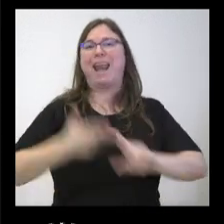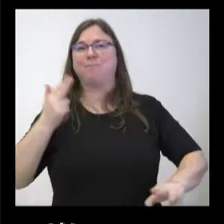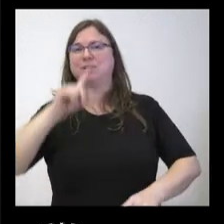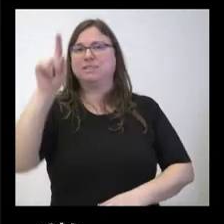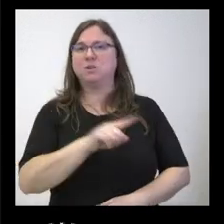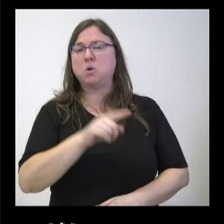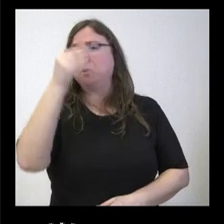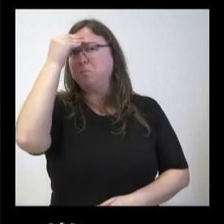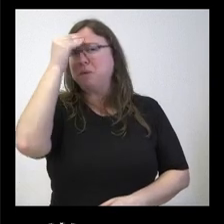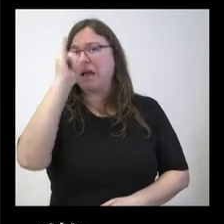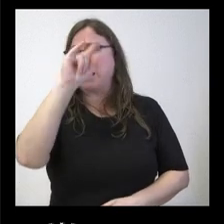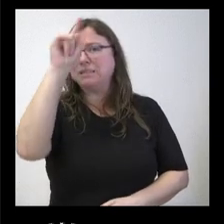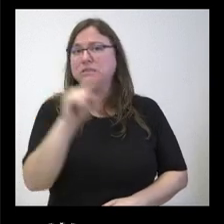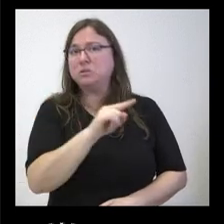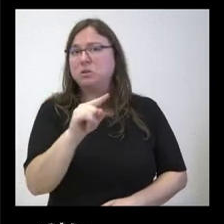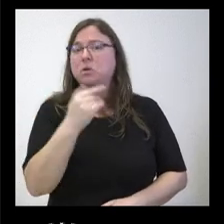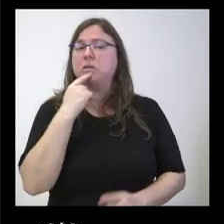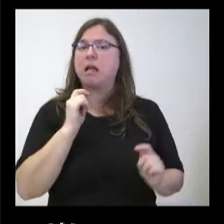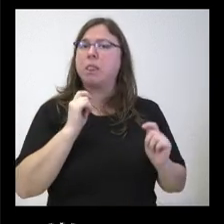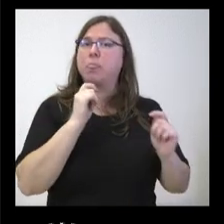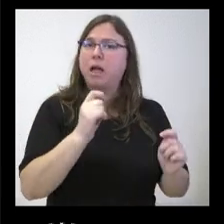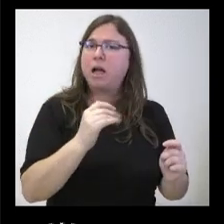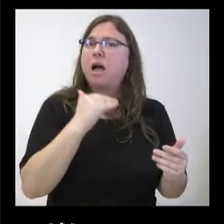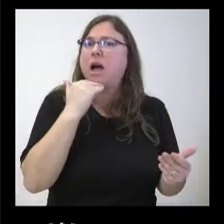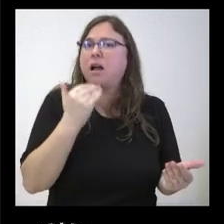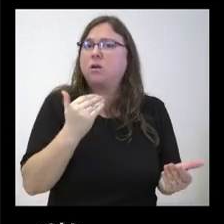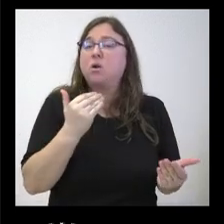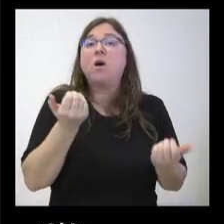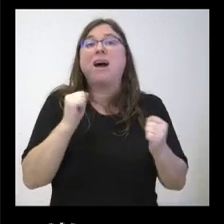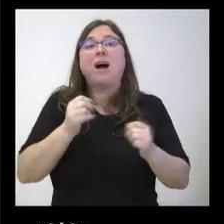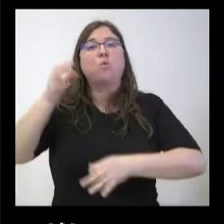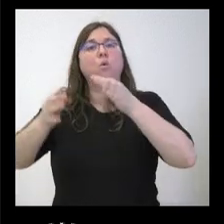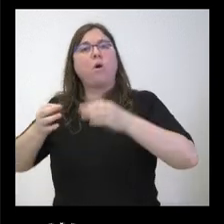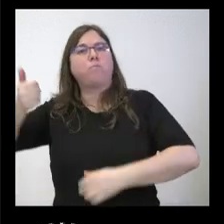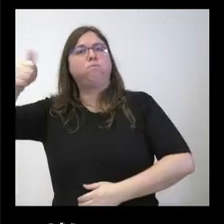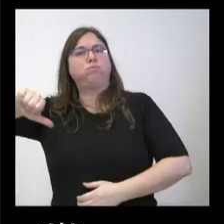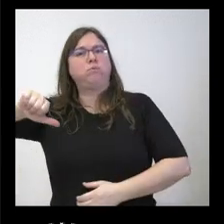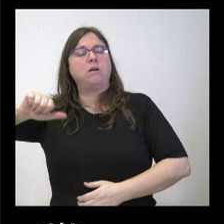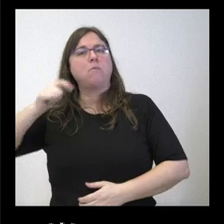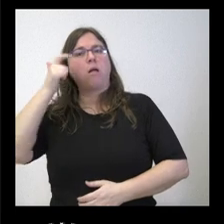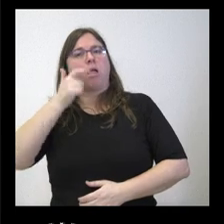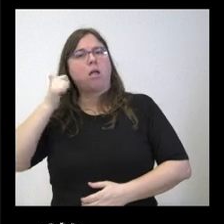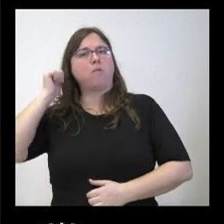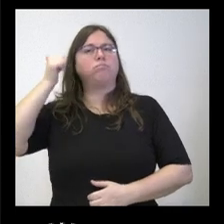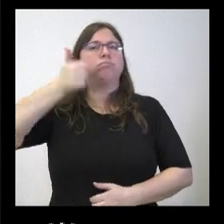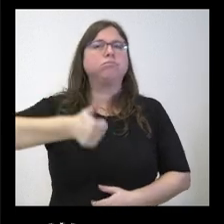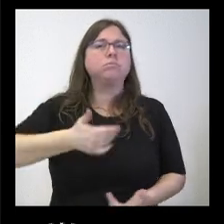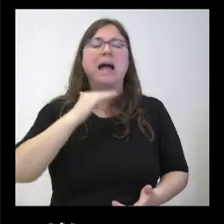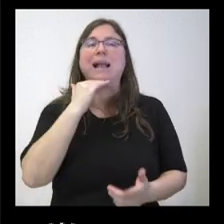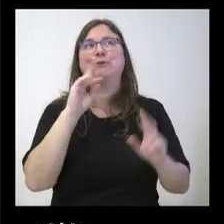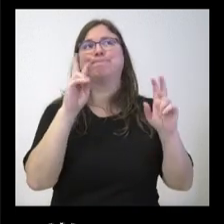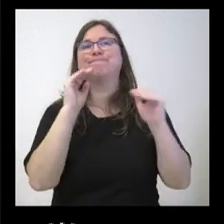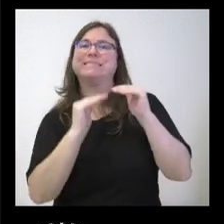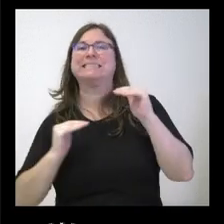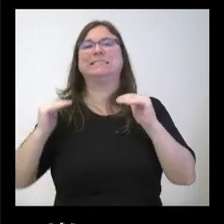previsto digamos ya que estaba concedida aunque la justicia lo echase para atrás por tardar mucho pues saltarse un poco